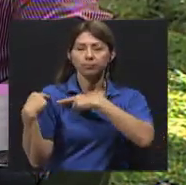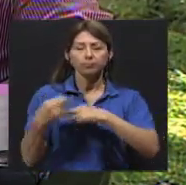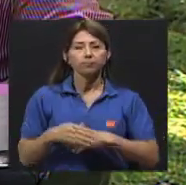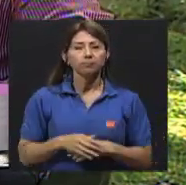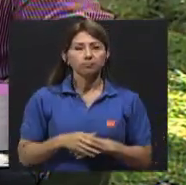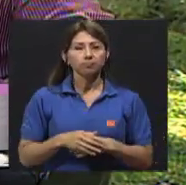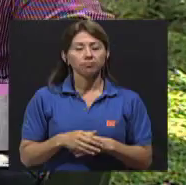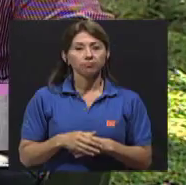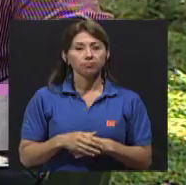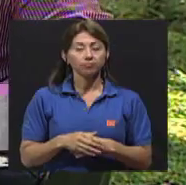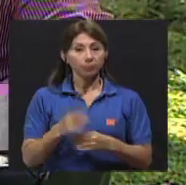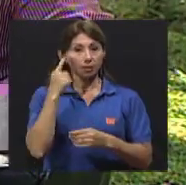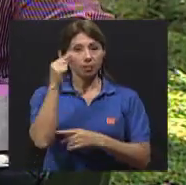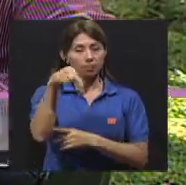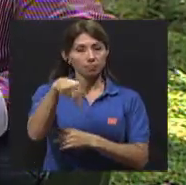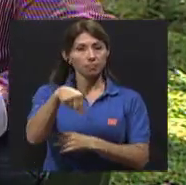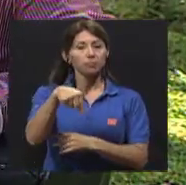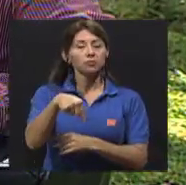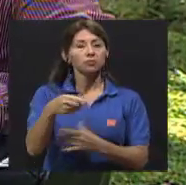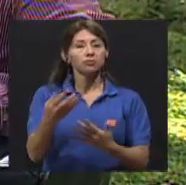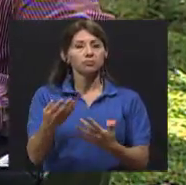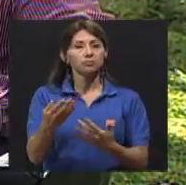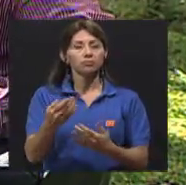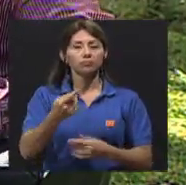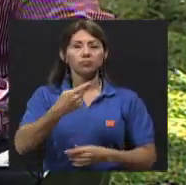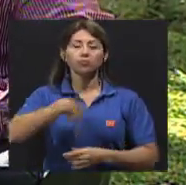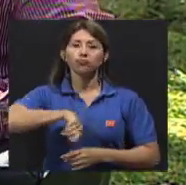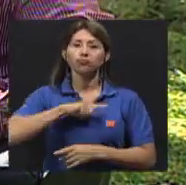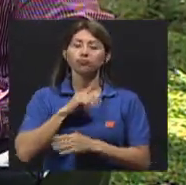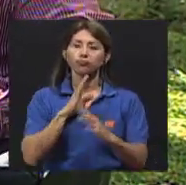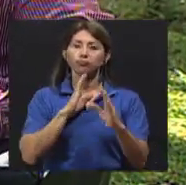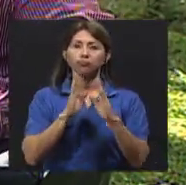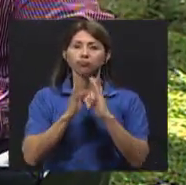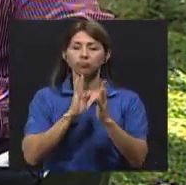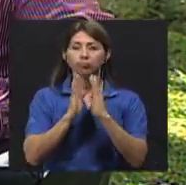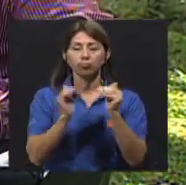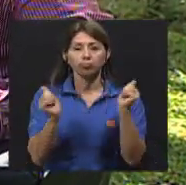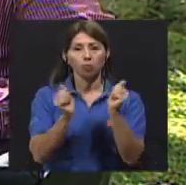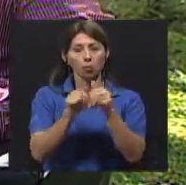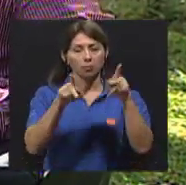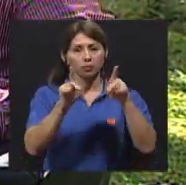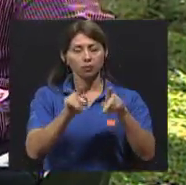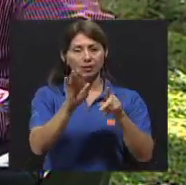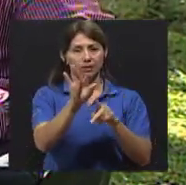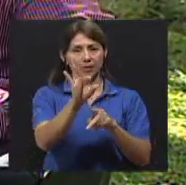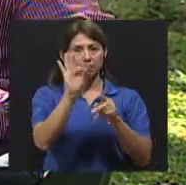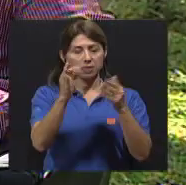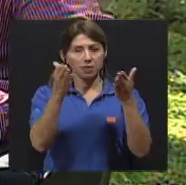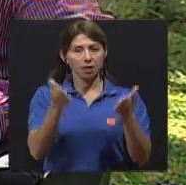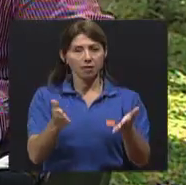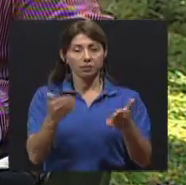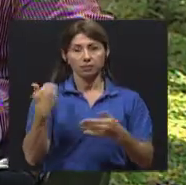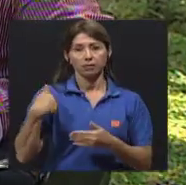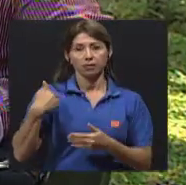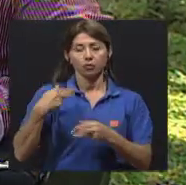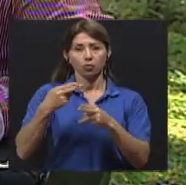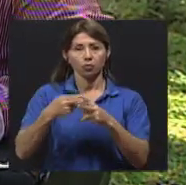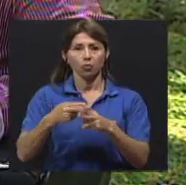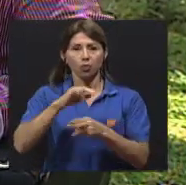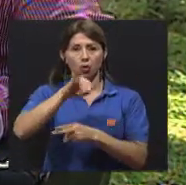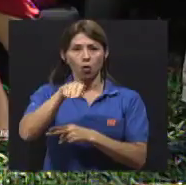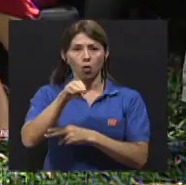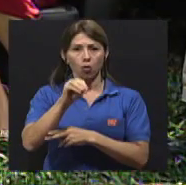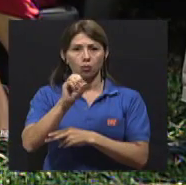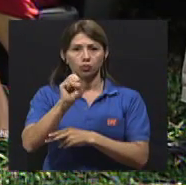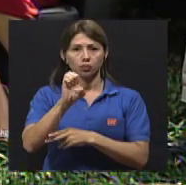por ello. Es por esto que para el día de hoy vamos a conversar con nuestros invitados quien es el señor